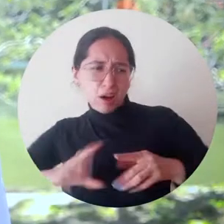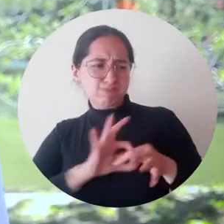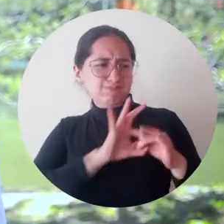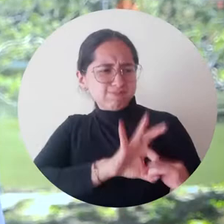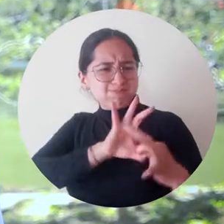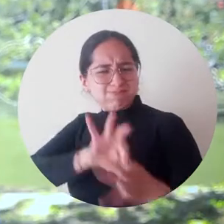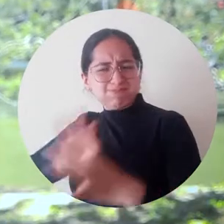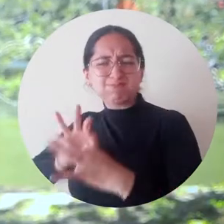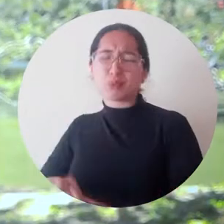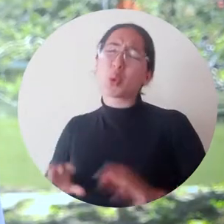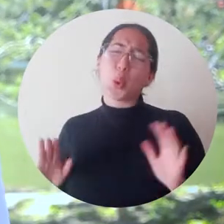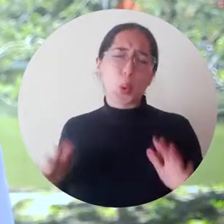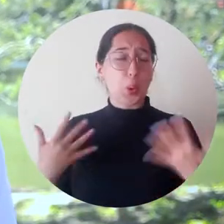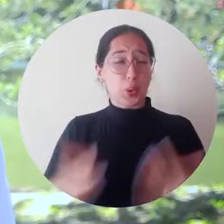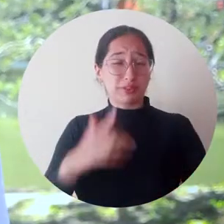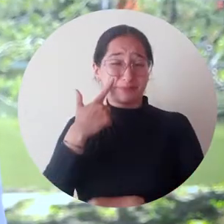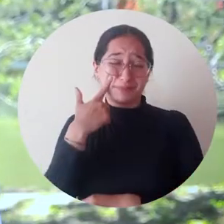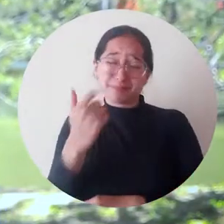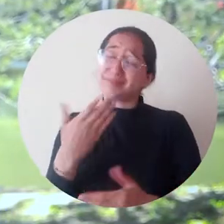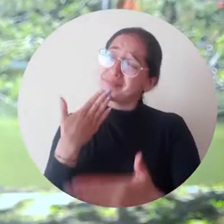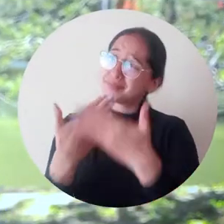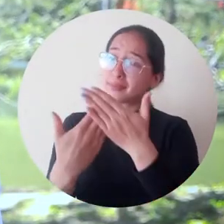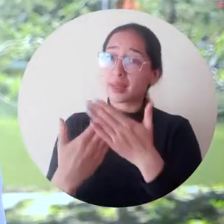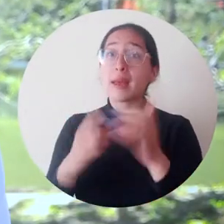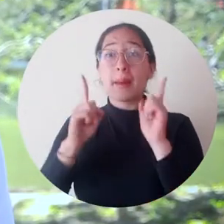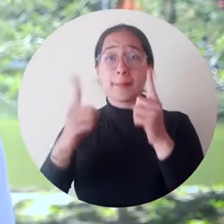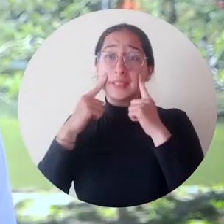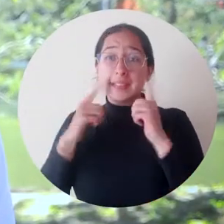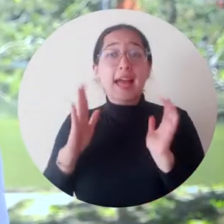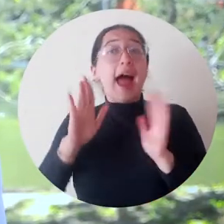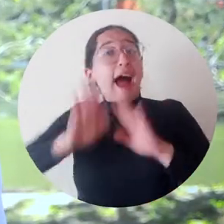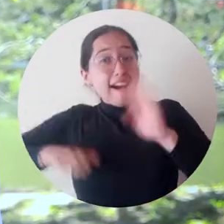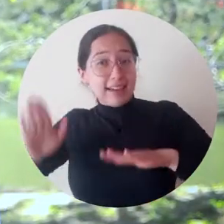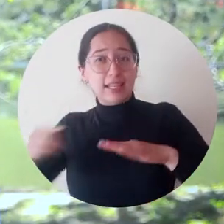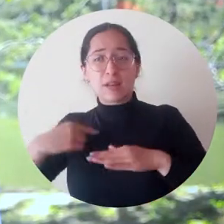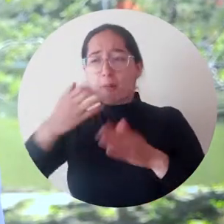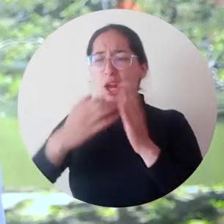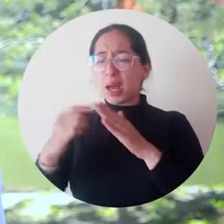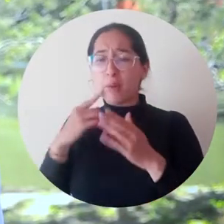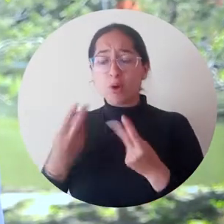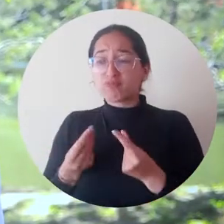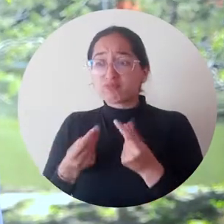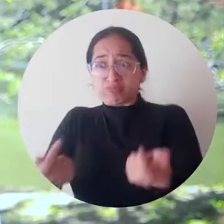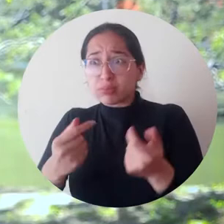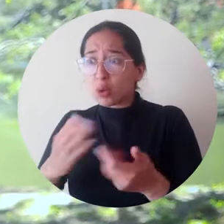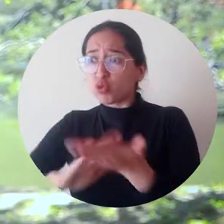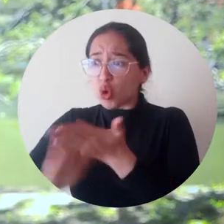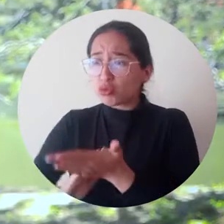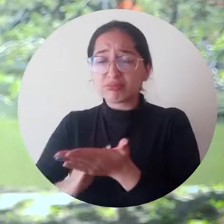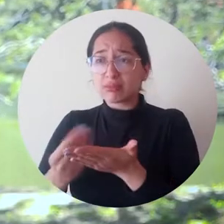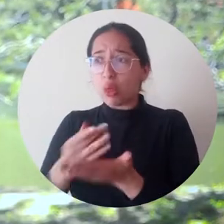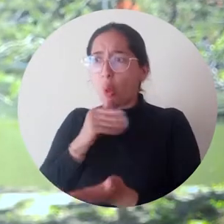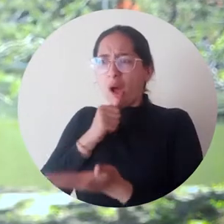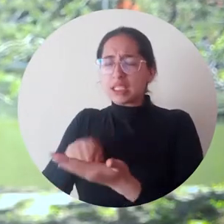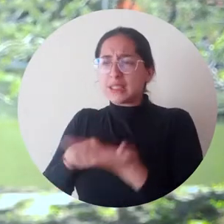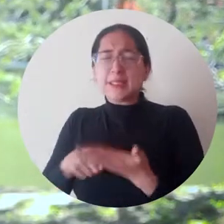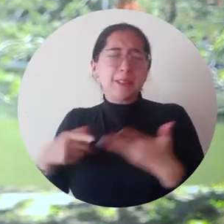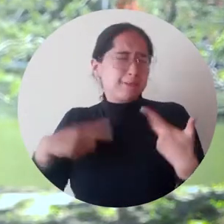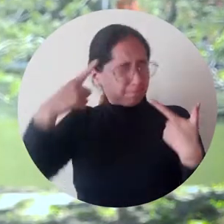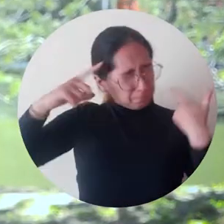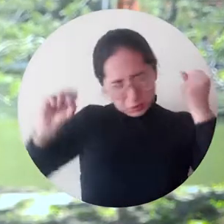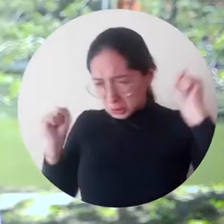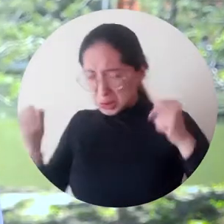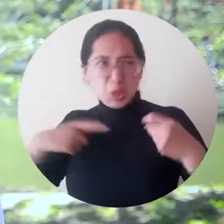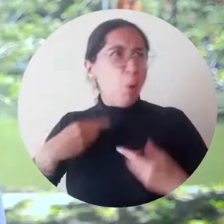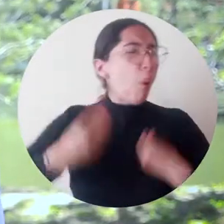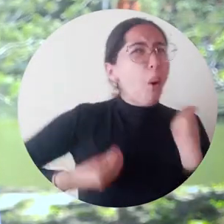los resultados no son inmediatos, uno tiende a rendirse. Y es la constancia y disciplina lo que va a permitir alcanzar lo que soñamos.